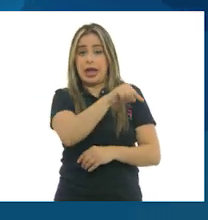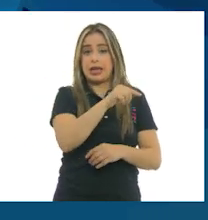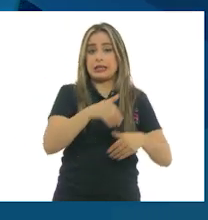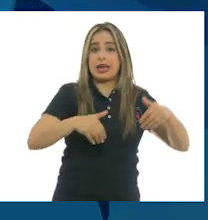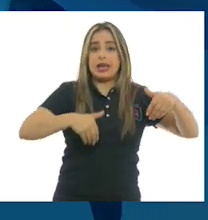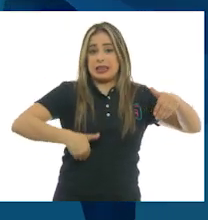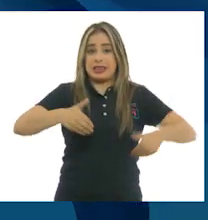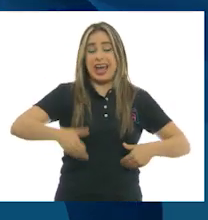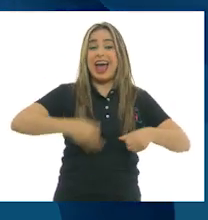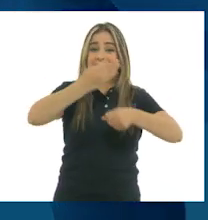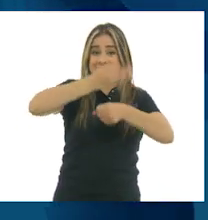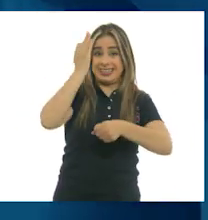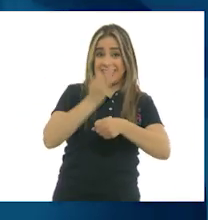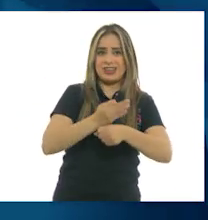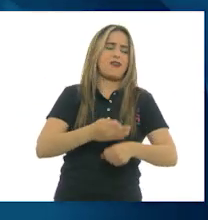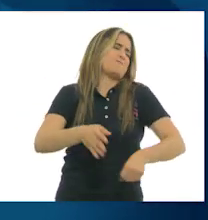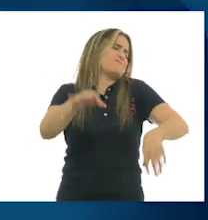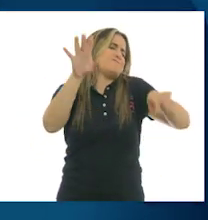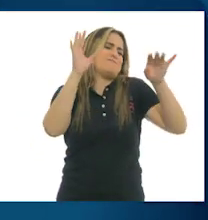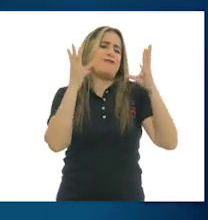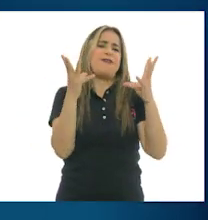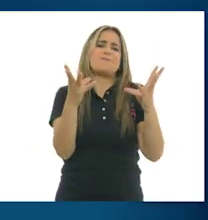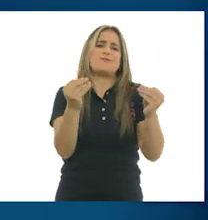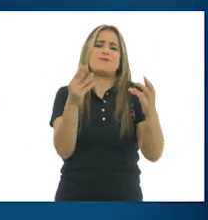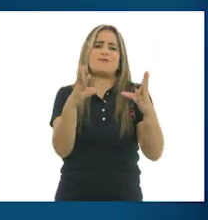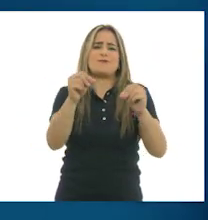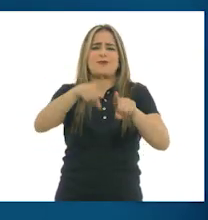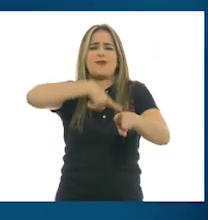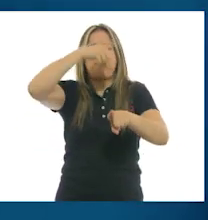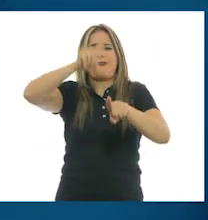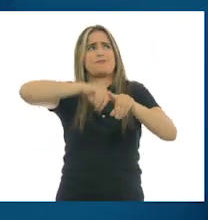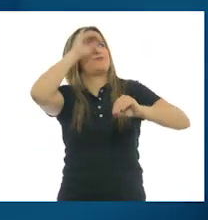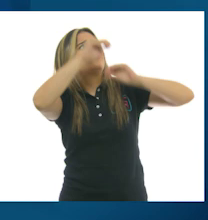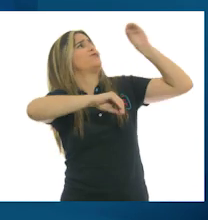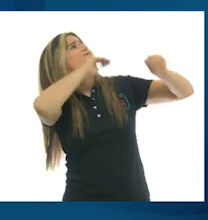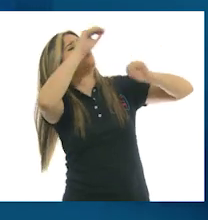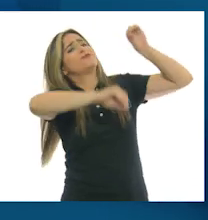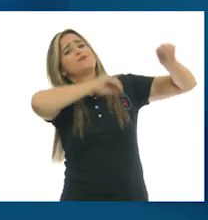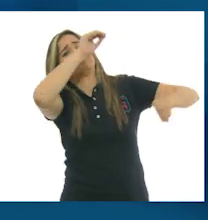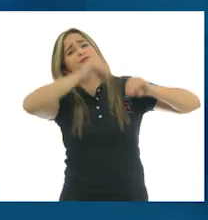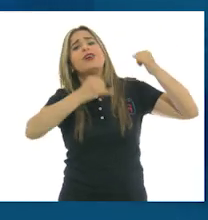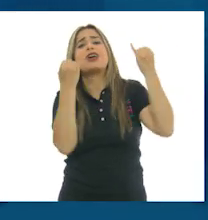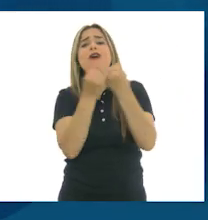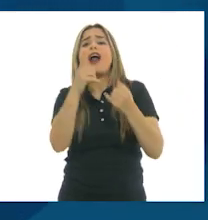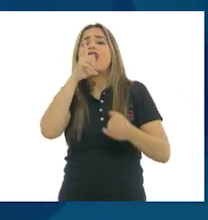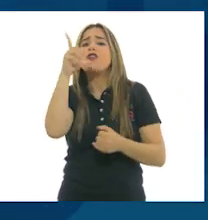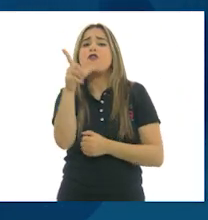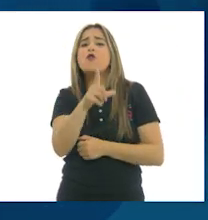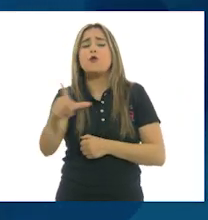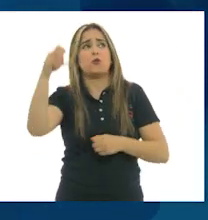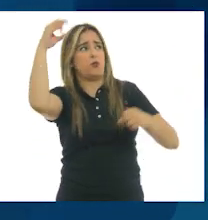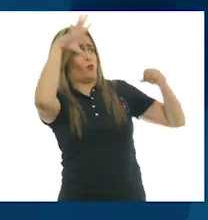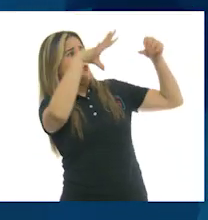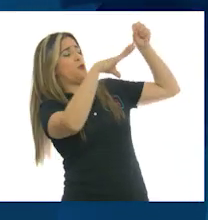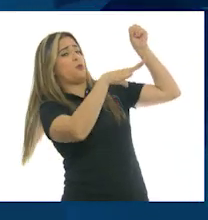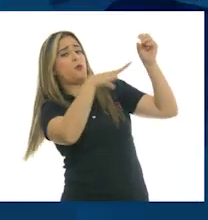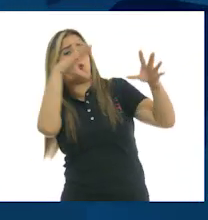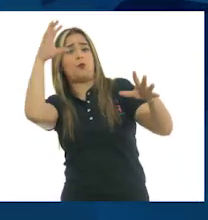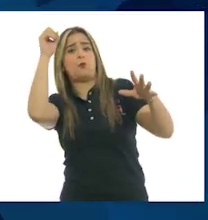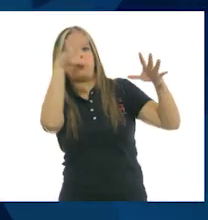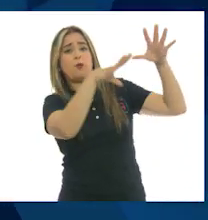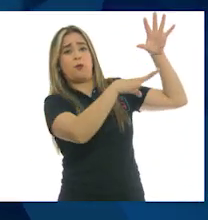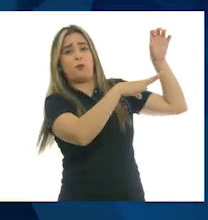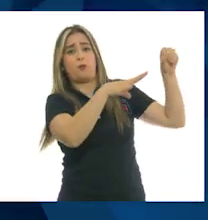muchísima variedad de colores? Muchísima, hay mucha saturación de color y además también el uso de la luz es muy brillante. Exacto, exacto.